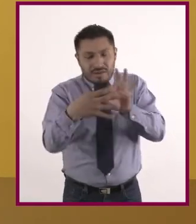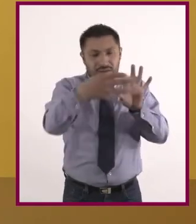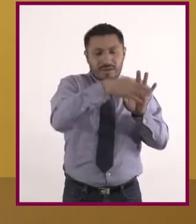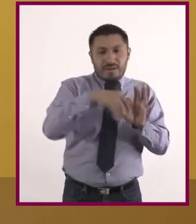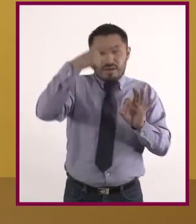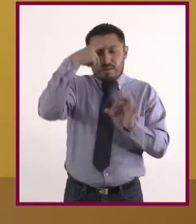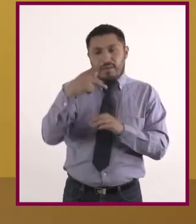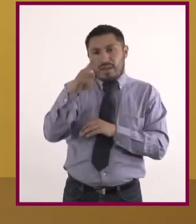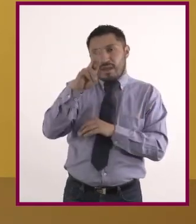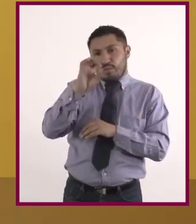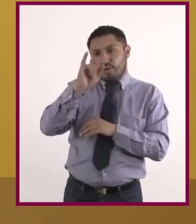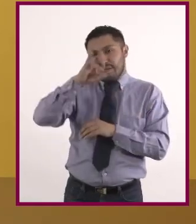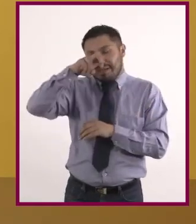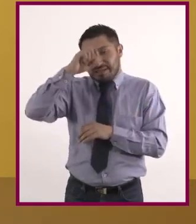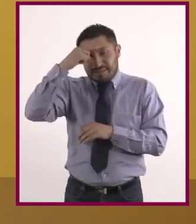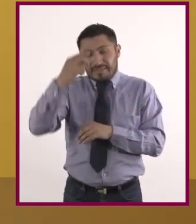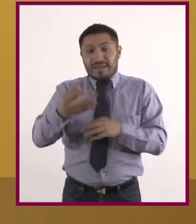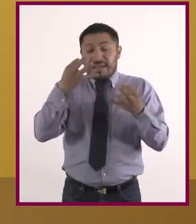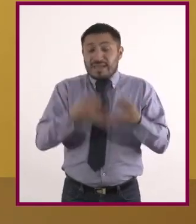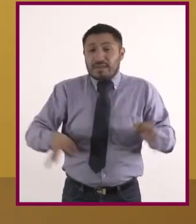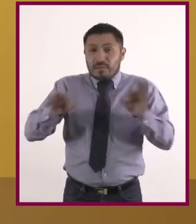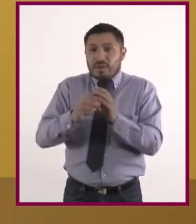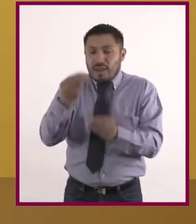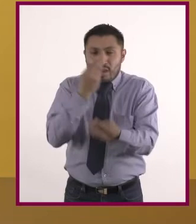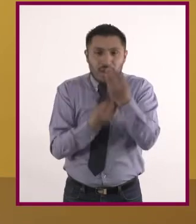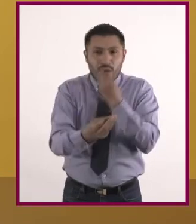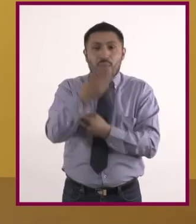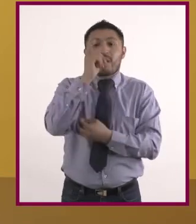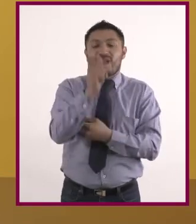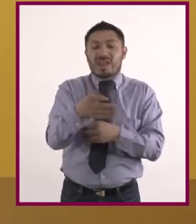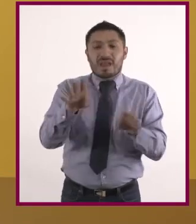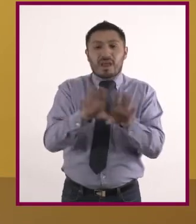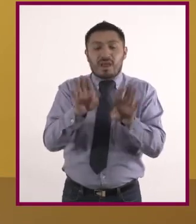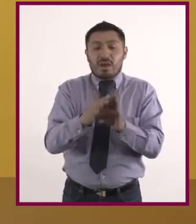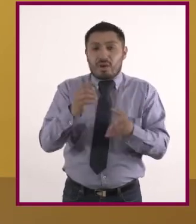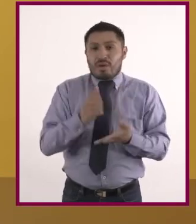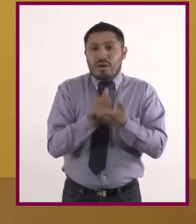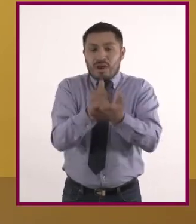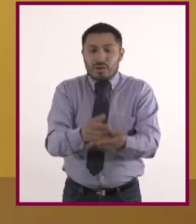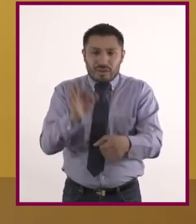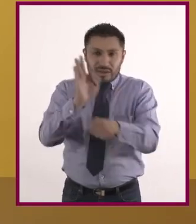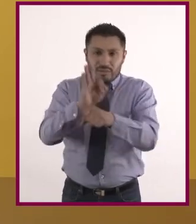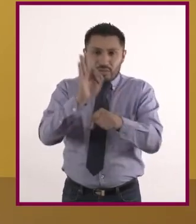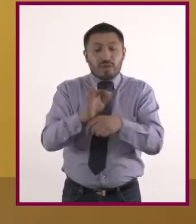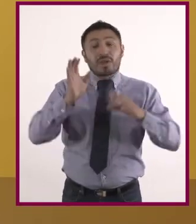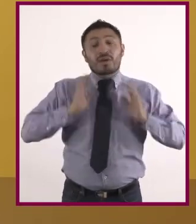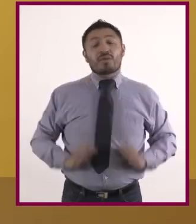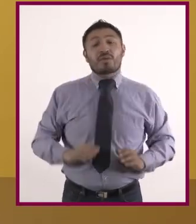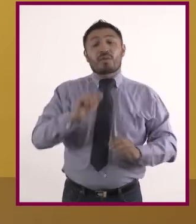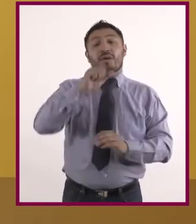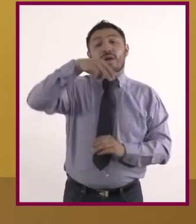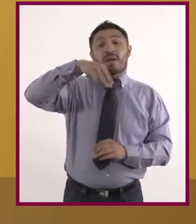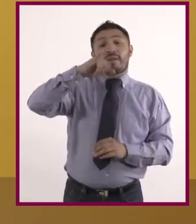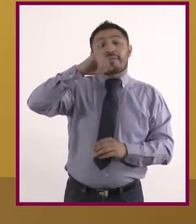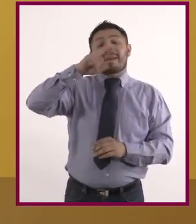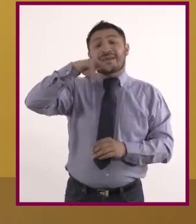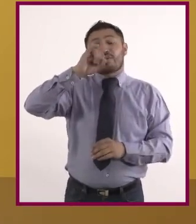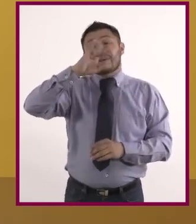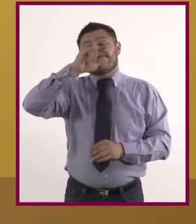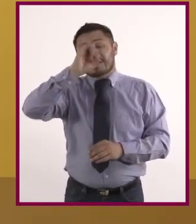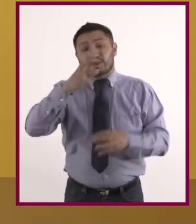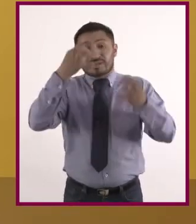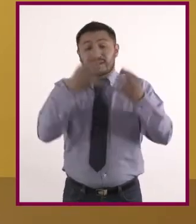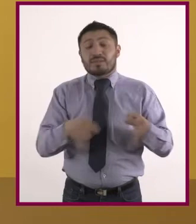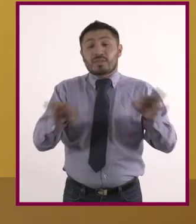proteínas y son de suma importancia en la alimentación, sobre todo para conformar el sistema inmunológico. Aminoácidos esenciales son